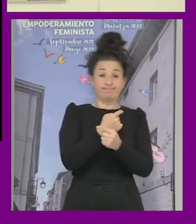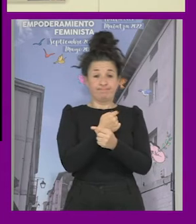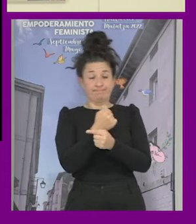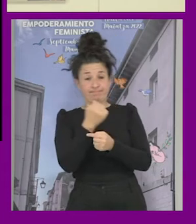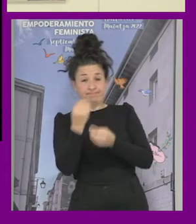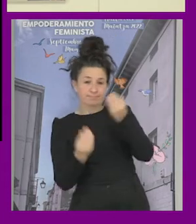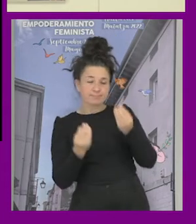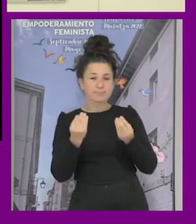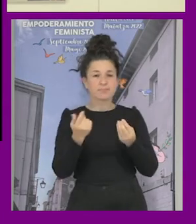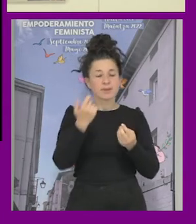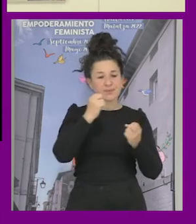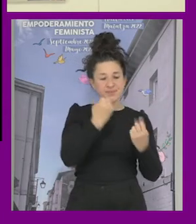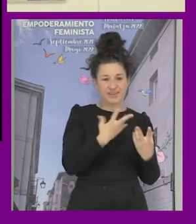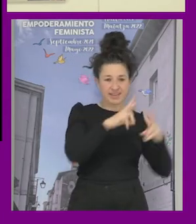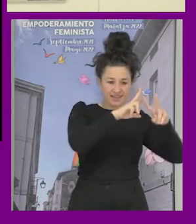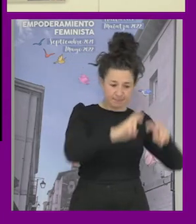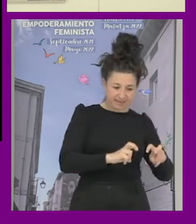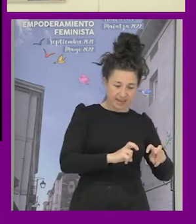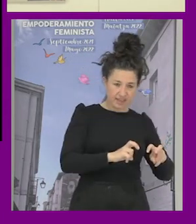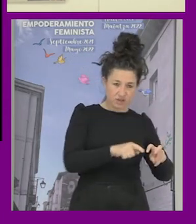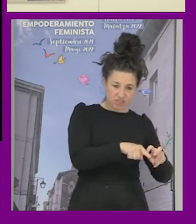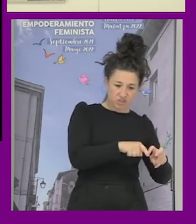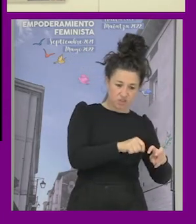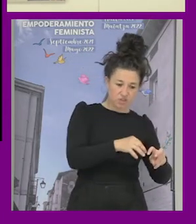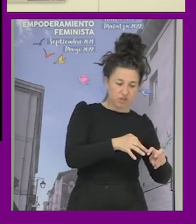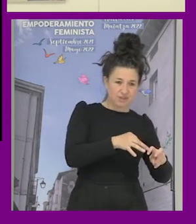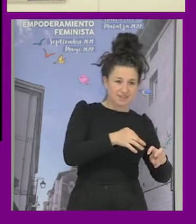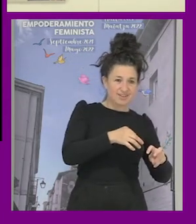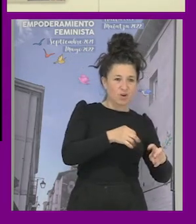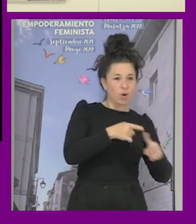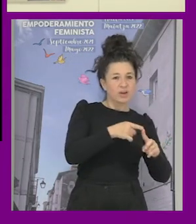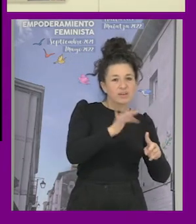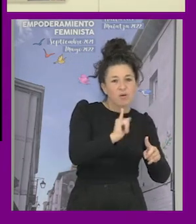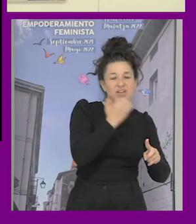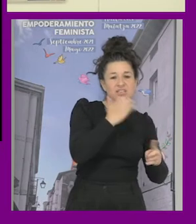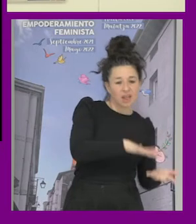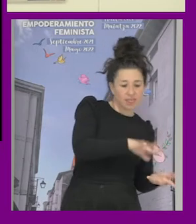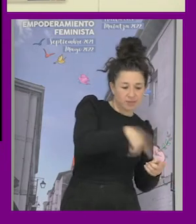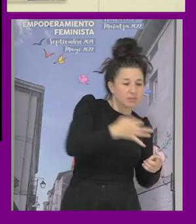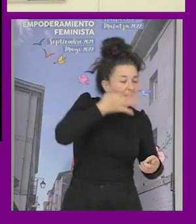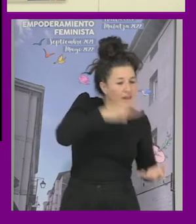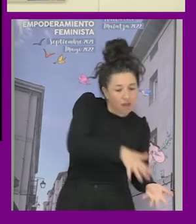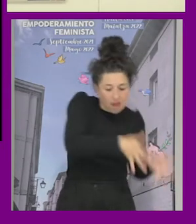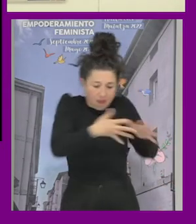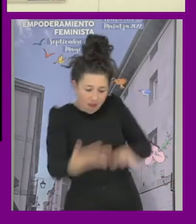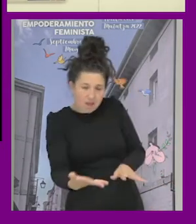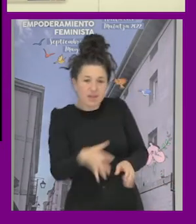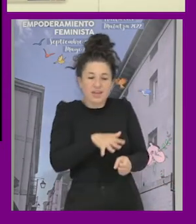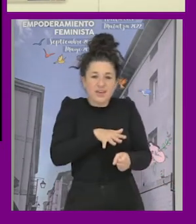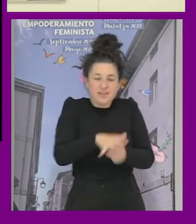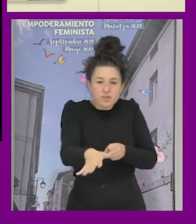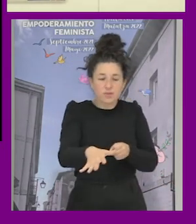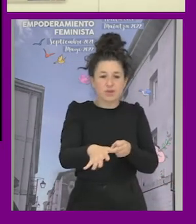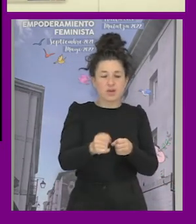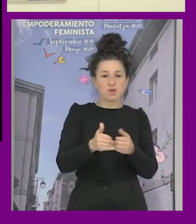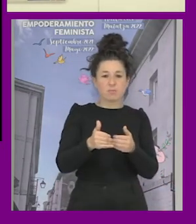lo que investigamos tiene sentido si transformar realidades y quien está trabajando también no sólo pero también en la transformación